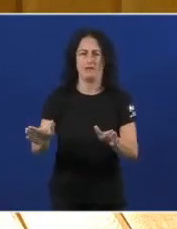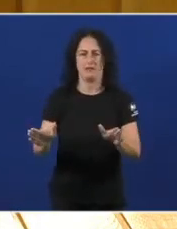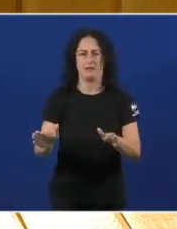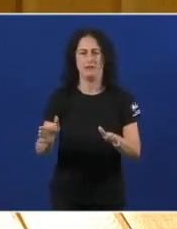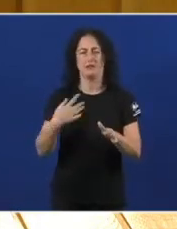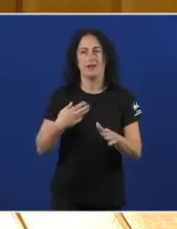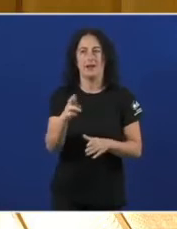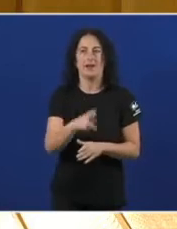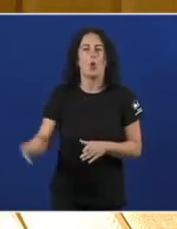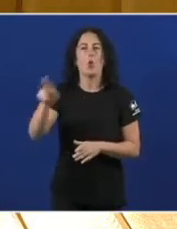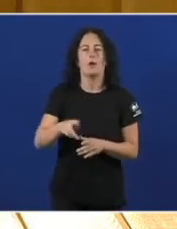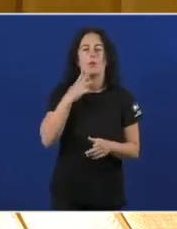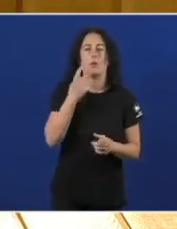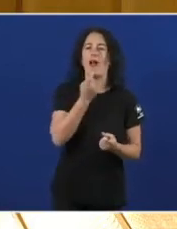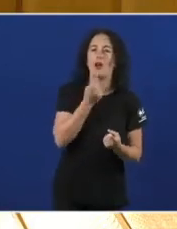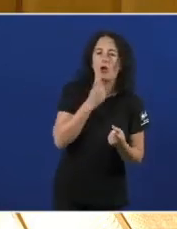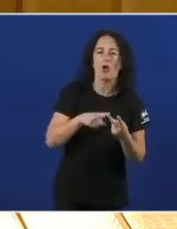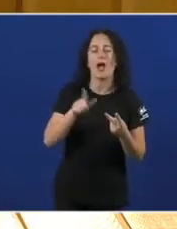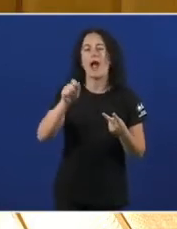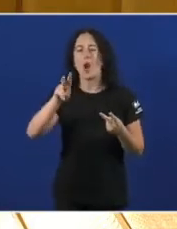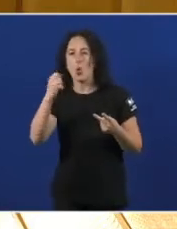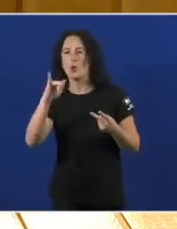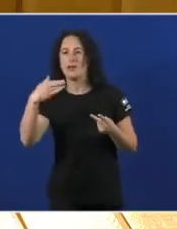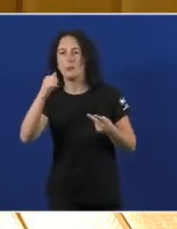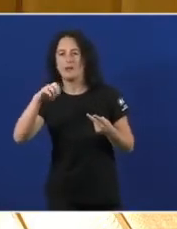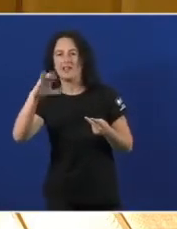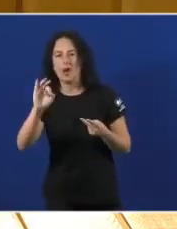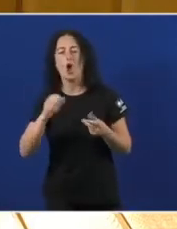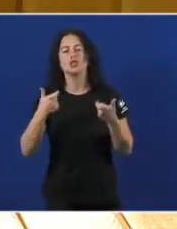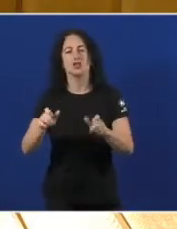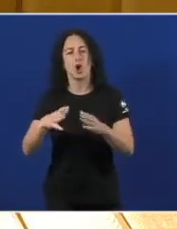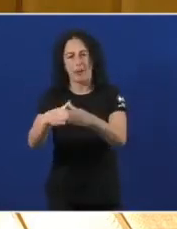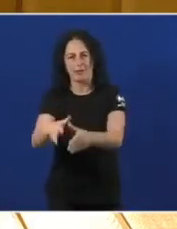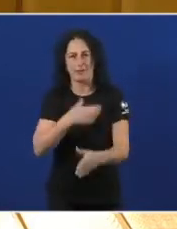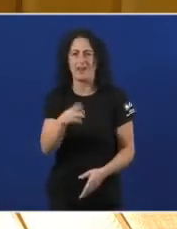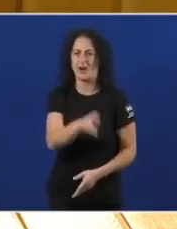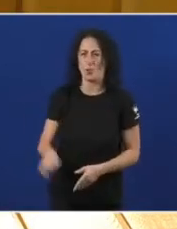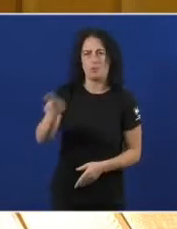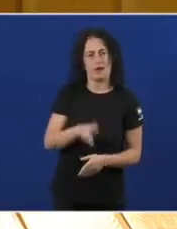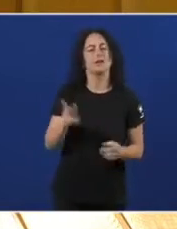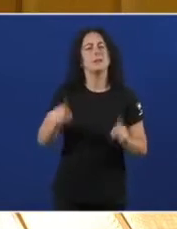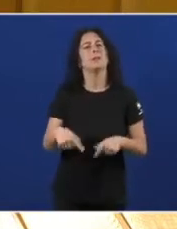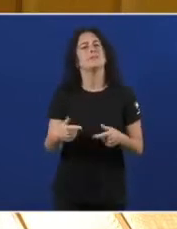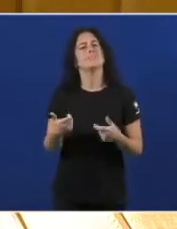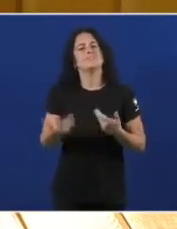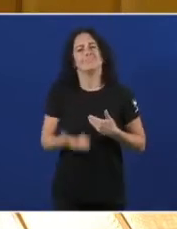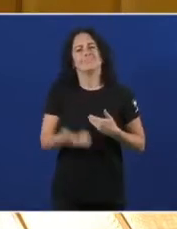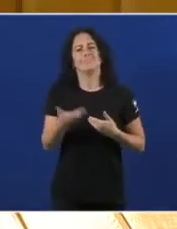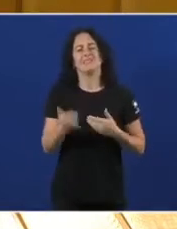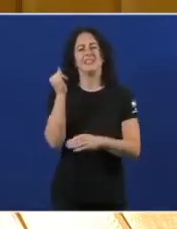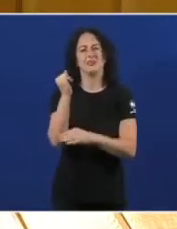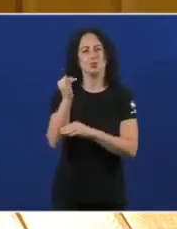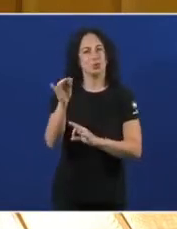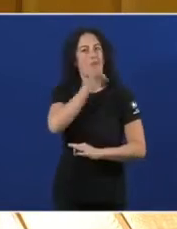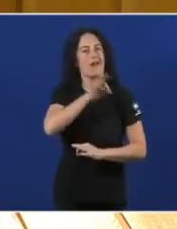estratégicos Alcoa Aluibérica O sector naval E neste ámbito Sería importante Que tivéramos Un instituto